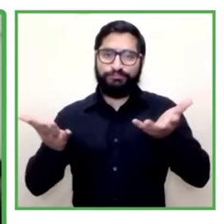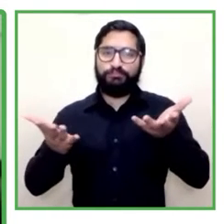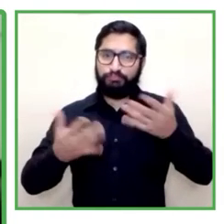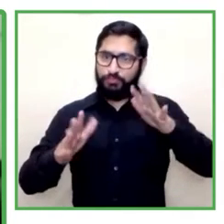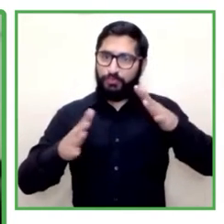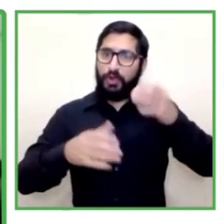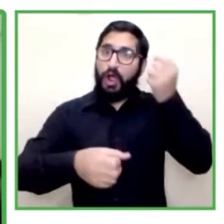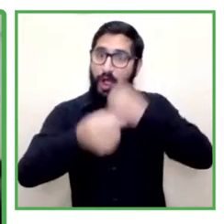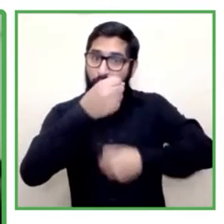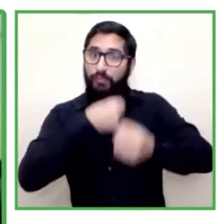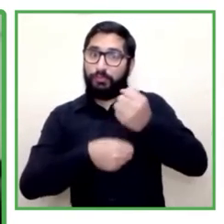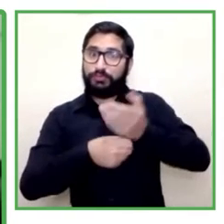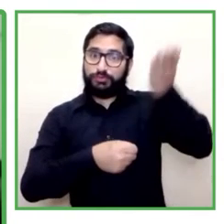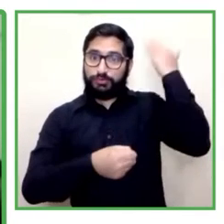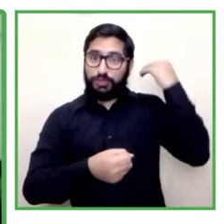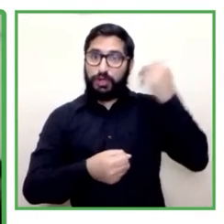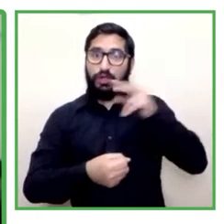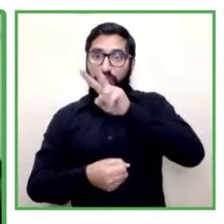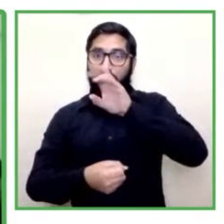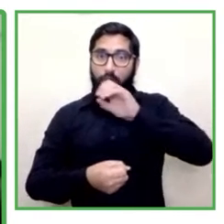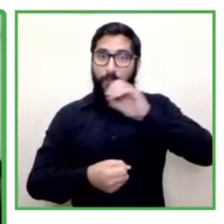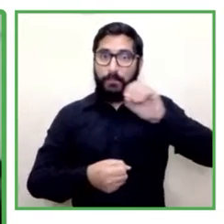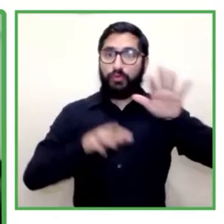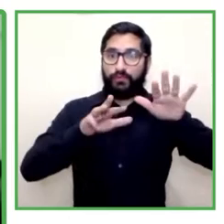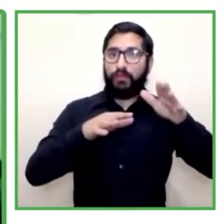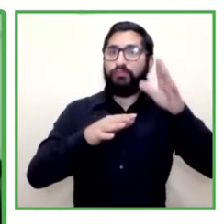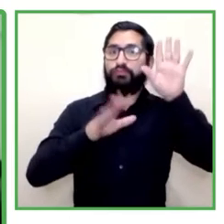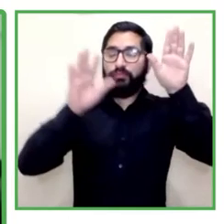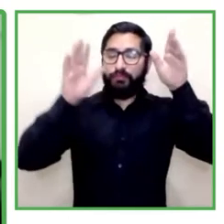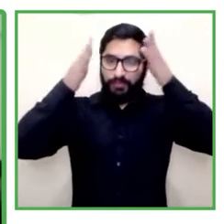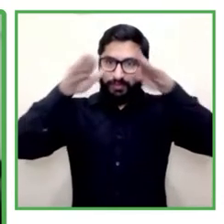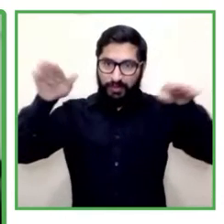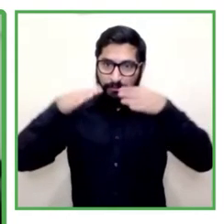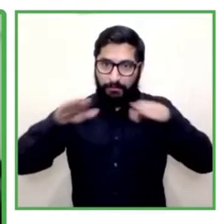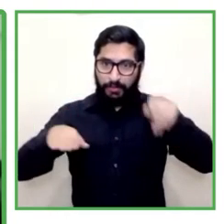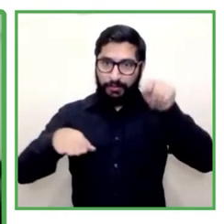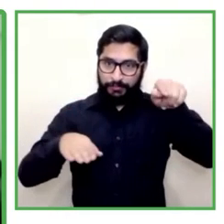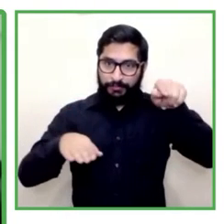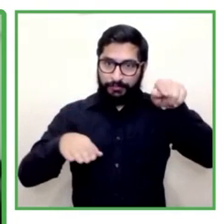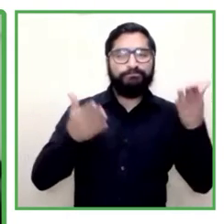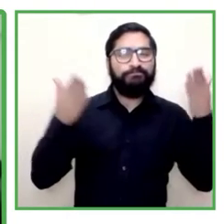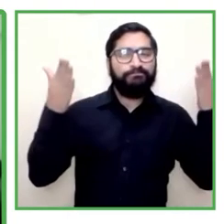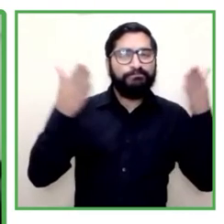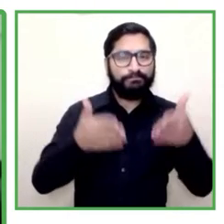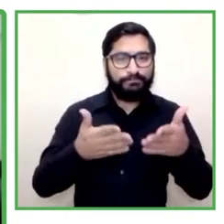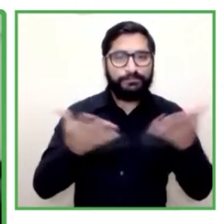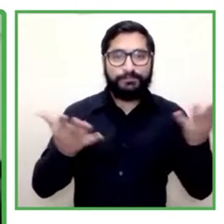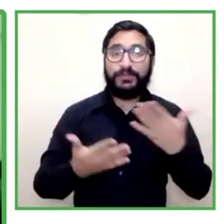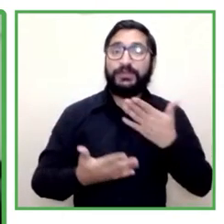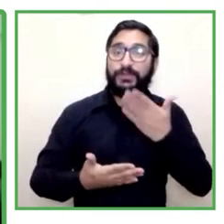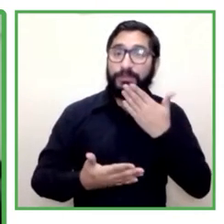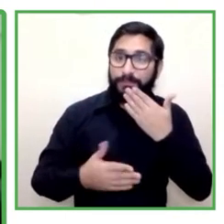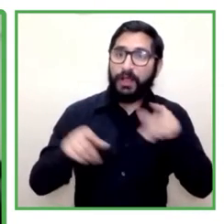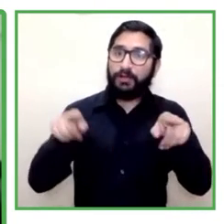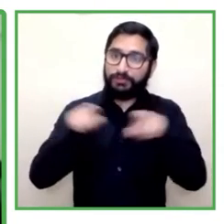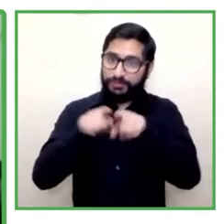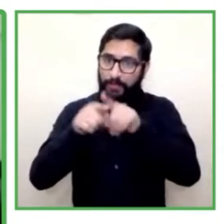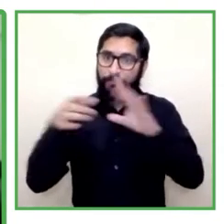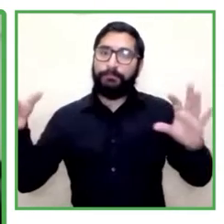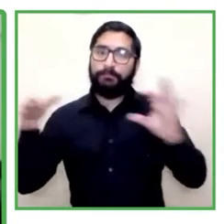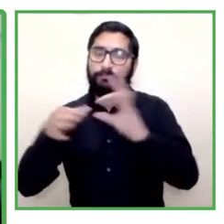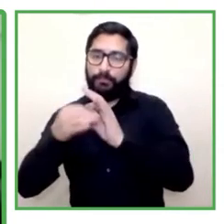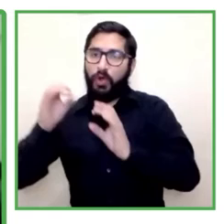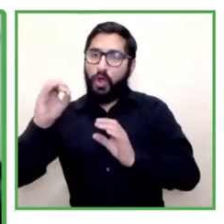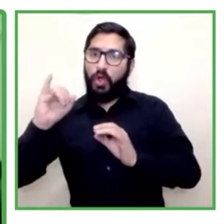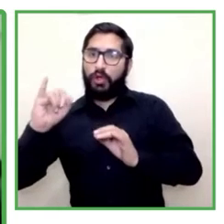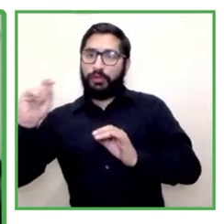el Servicio Nacional de la Discapacidad de Chile, el Senadis, y la OIT, tienen un convenio de asistencia técnica con el objetivo